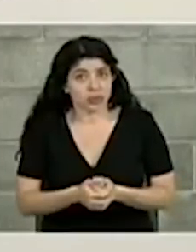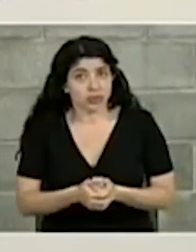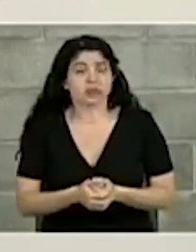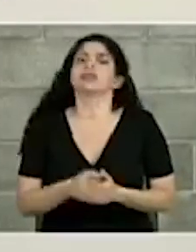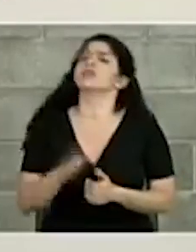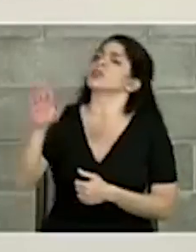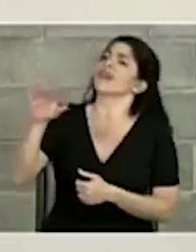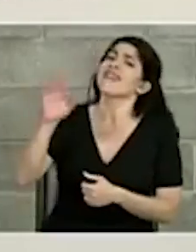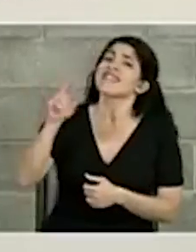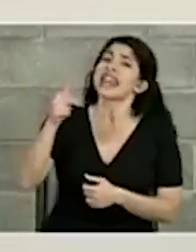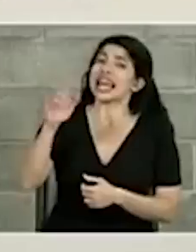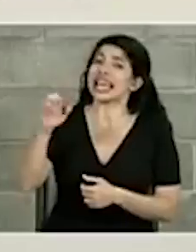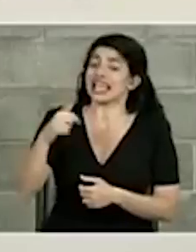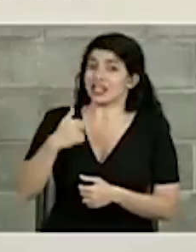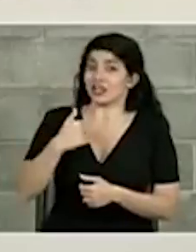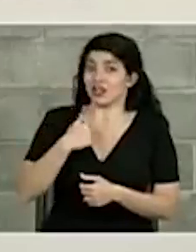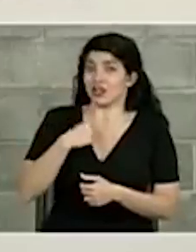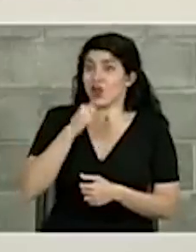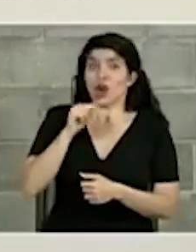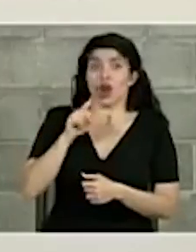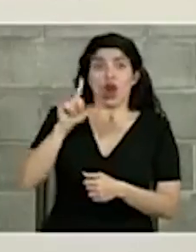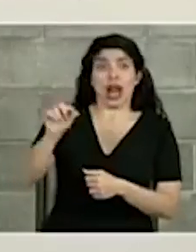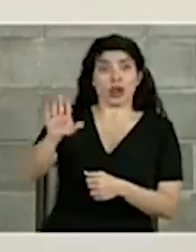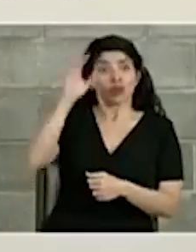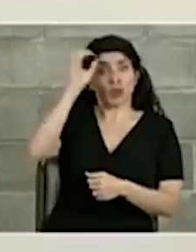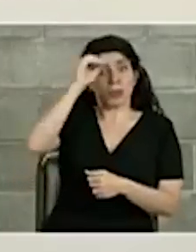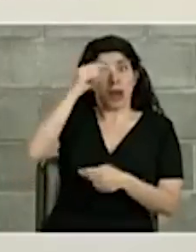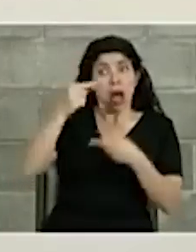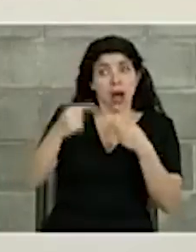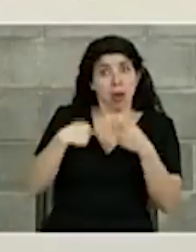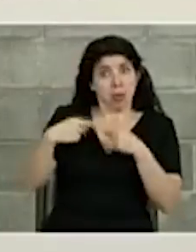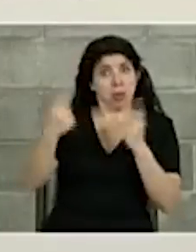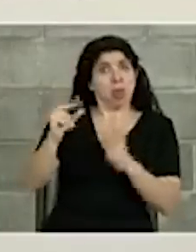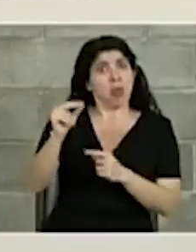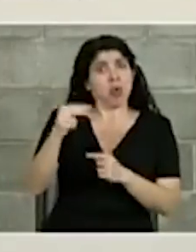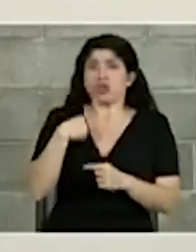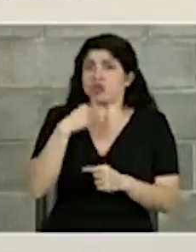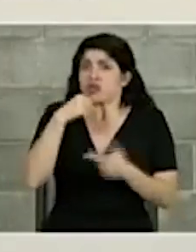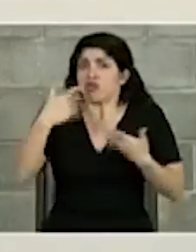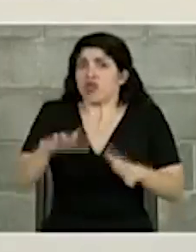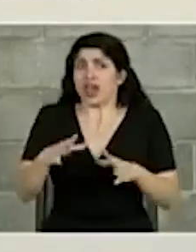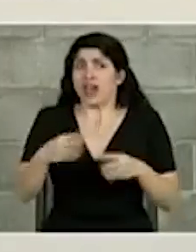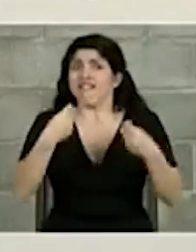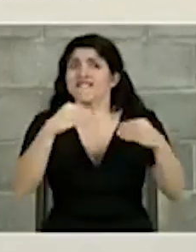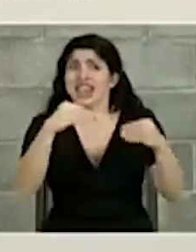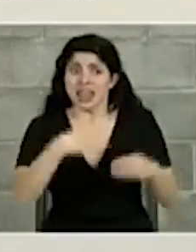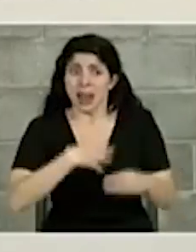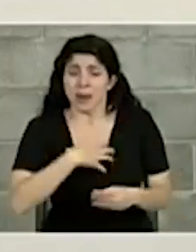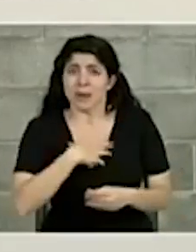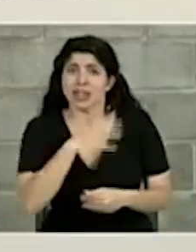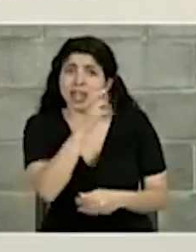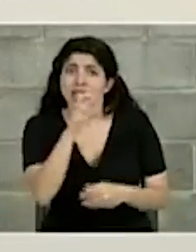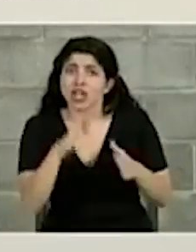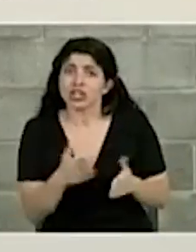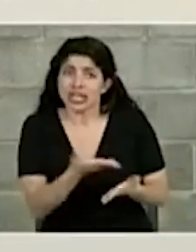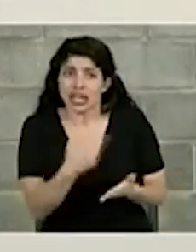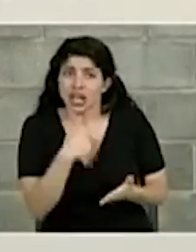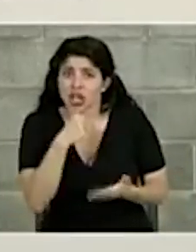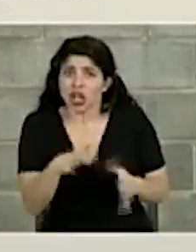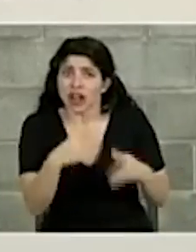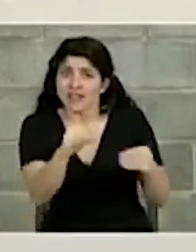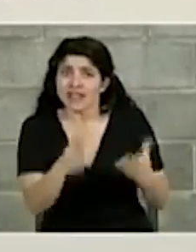Doña Franji yo no estoy tan lejos de sus posiciones en mucho yo tampoco quiero vender el patrimonio institucional de Costa Rica